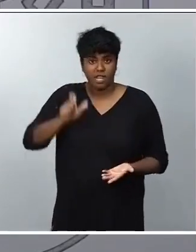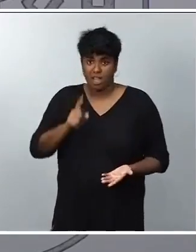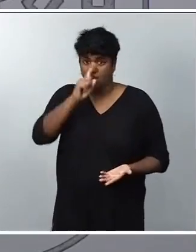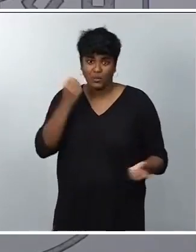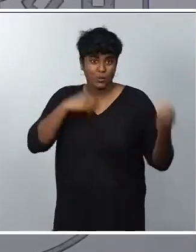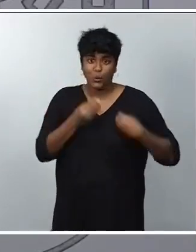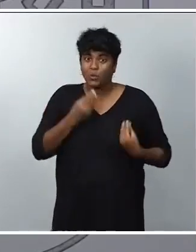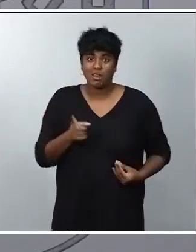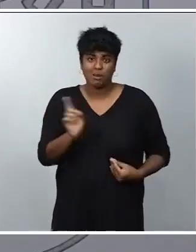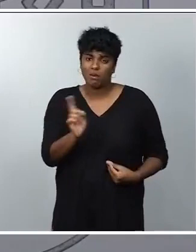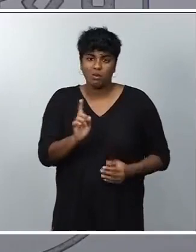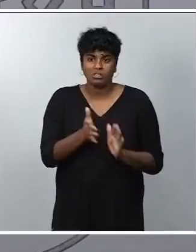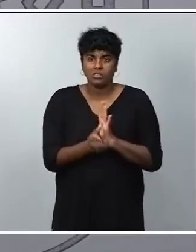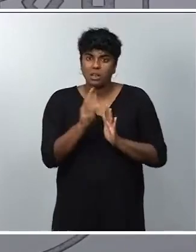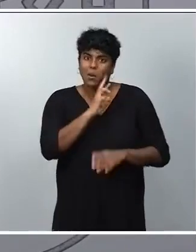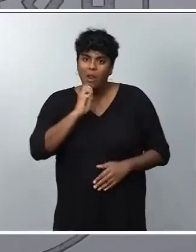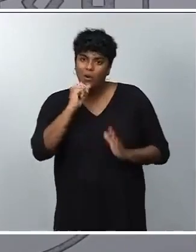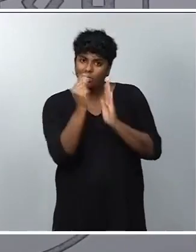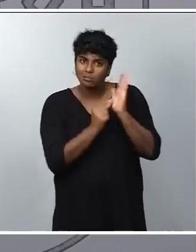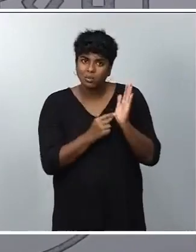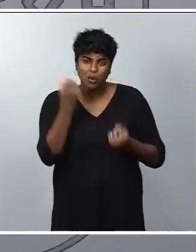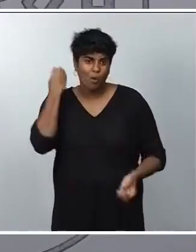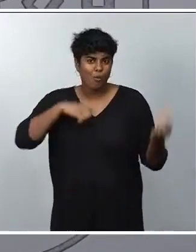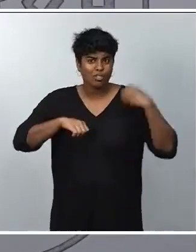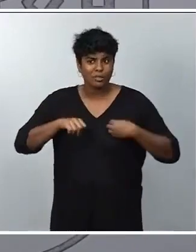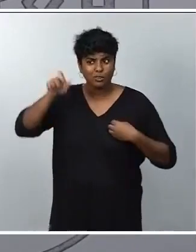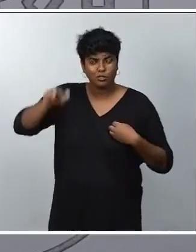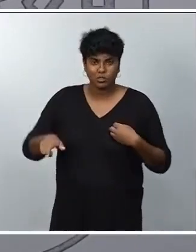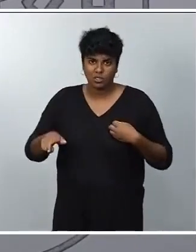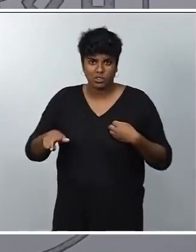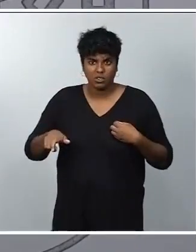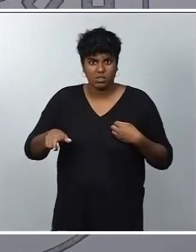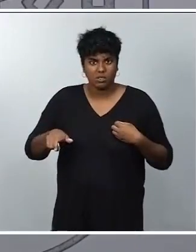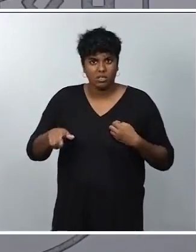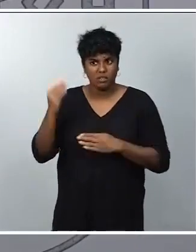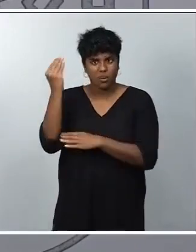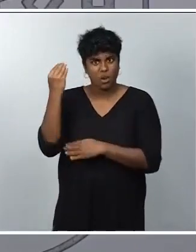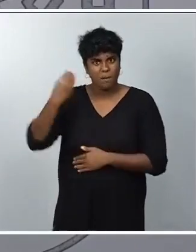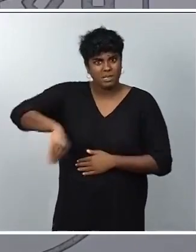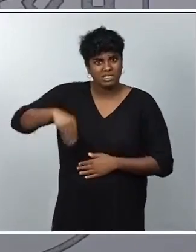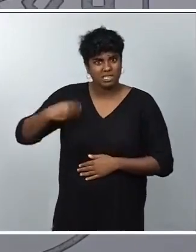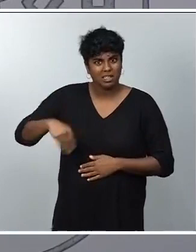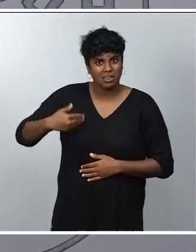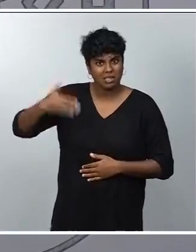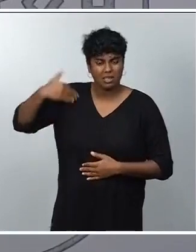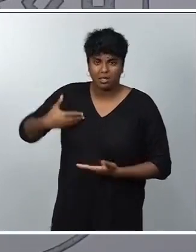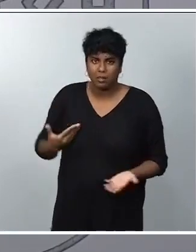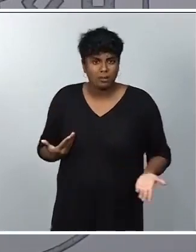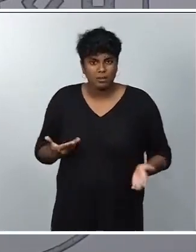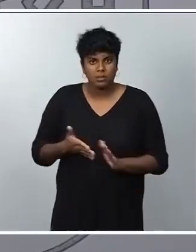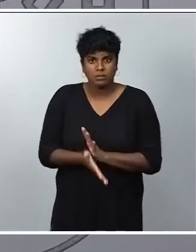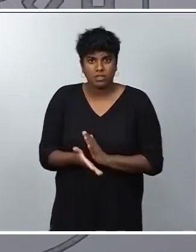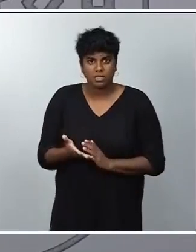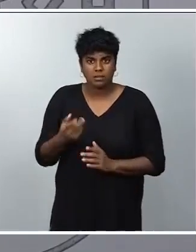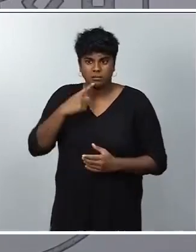corresponden insisto con este tipo de comportamientos propios de sistemas antidemocráticos y estos llamamientos